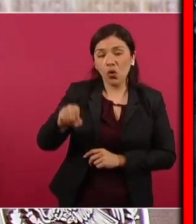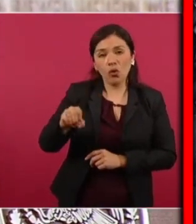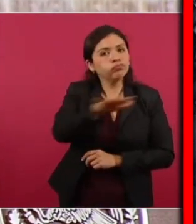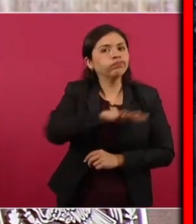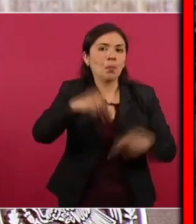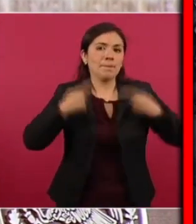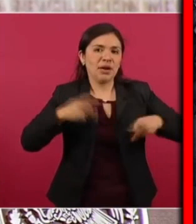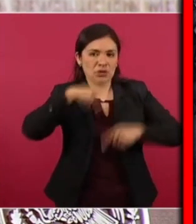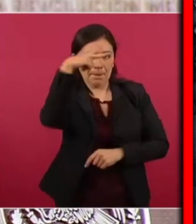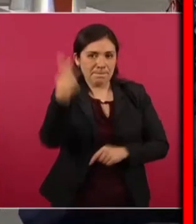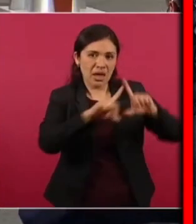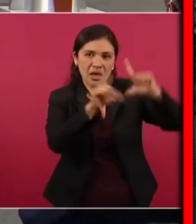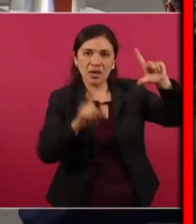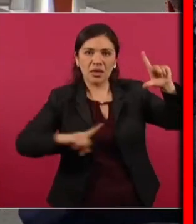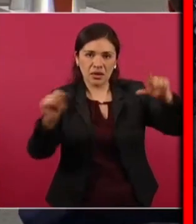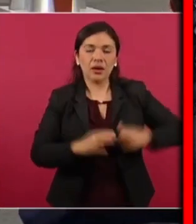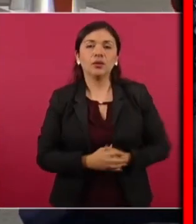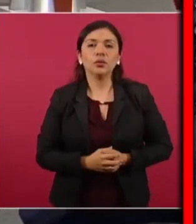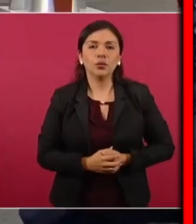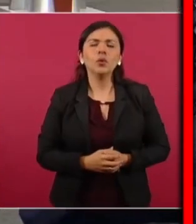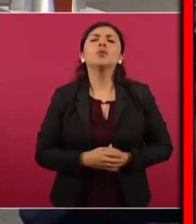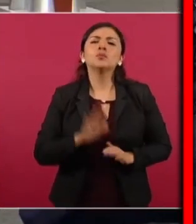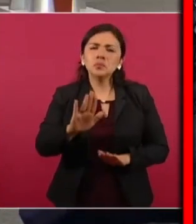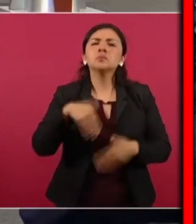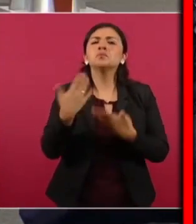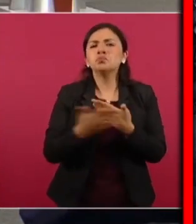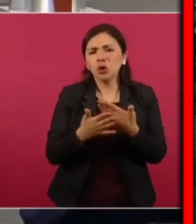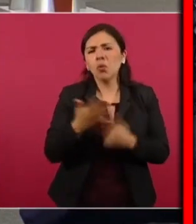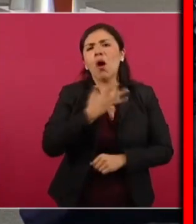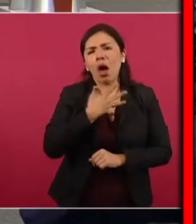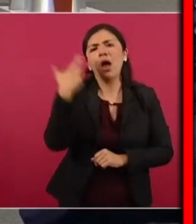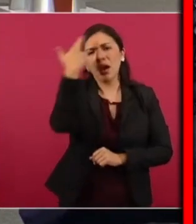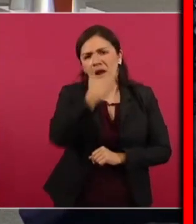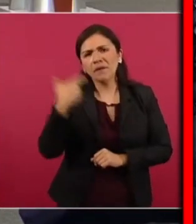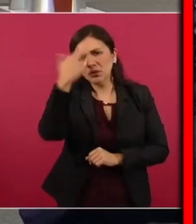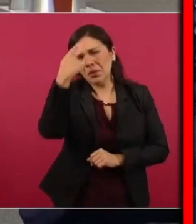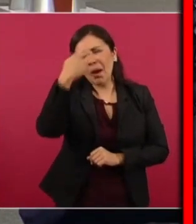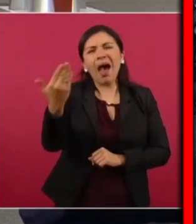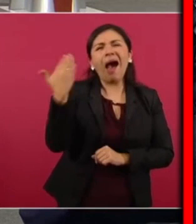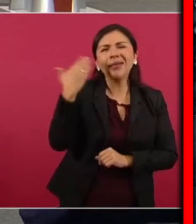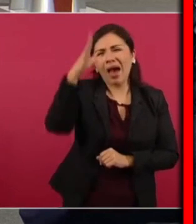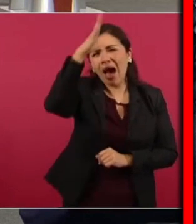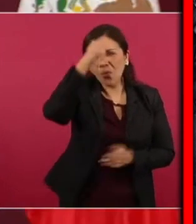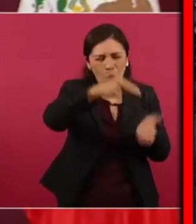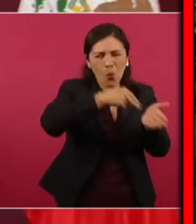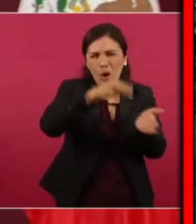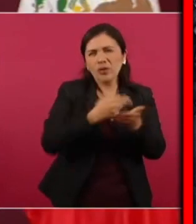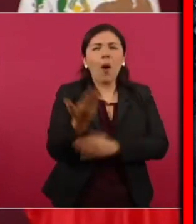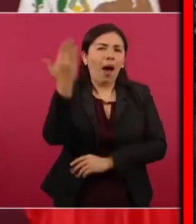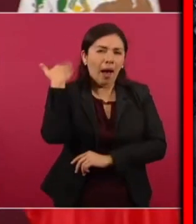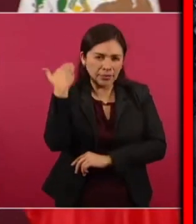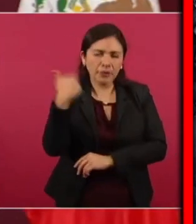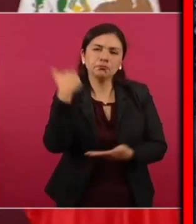se van a hacer las revisiones de las concesiones que se otorgaron si